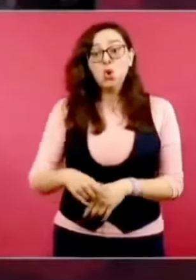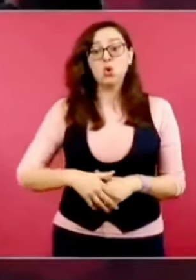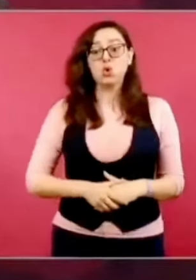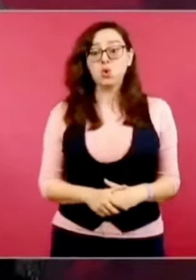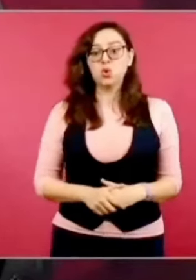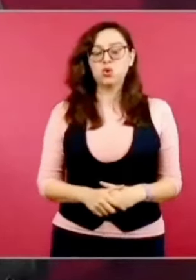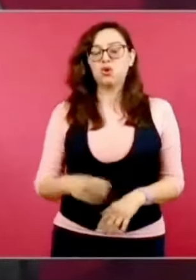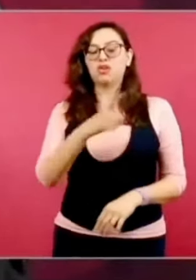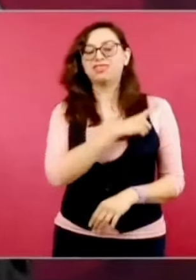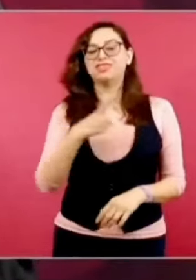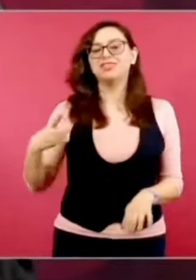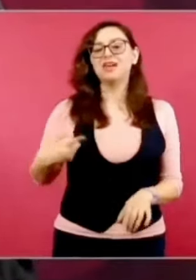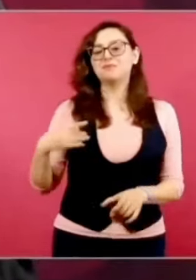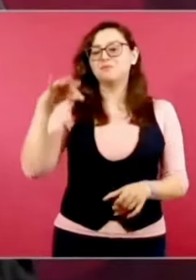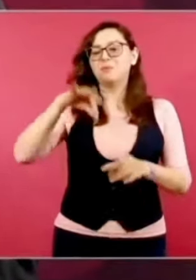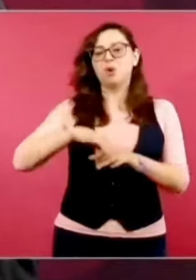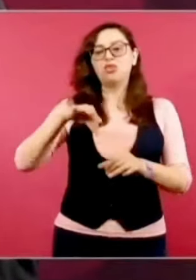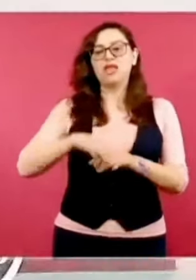libremente